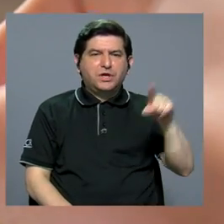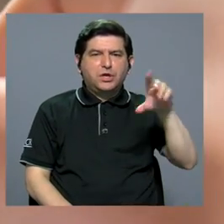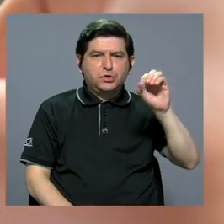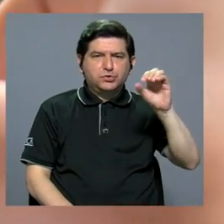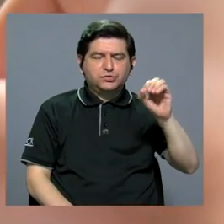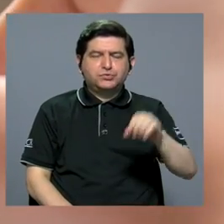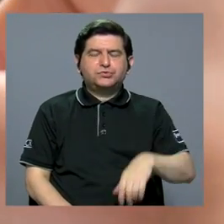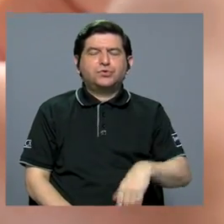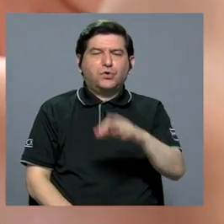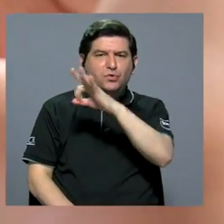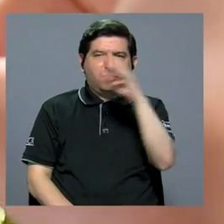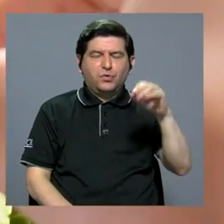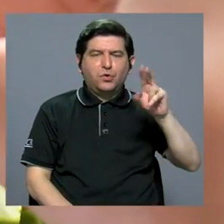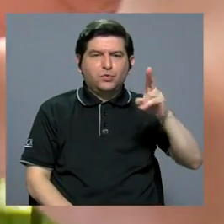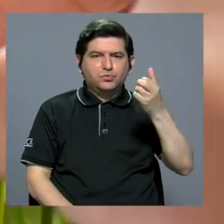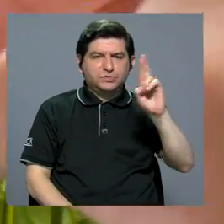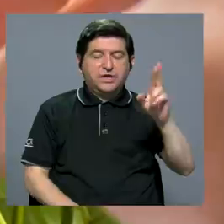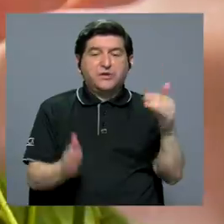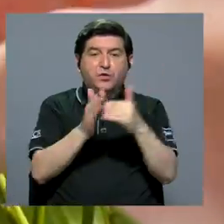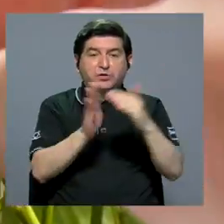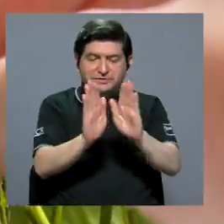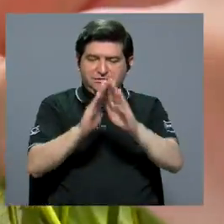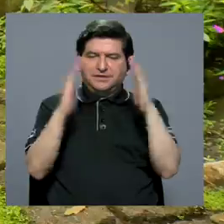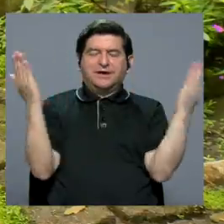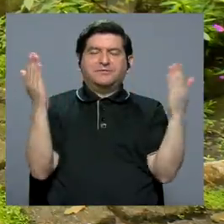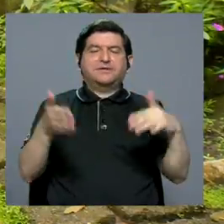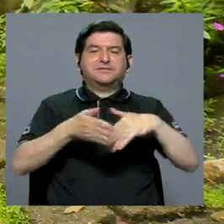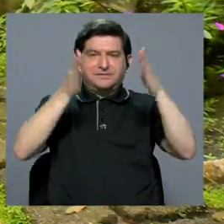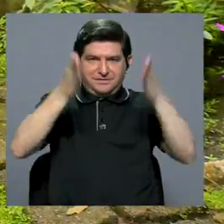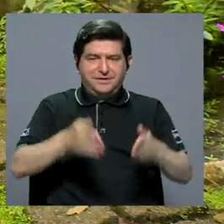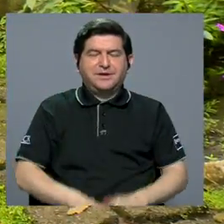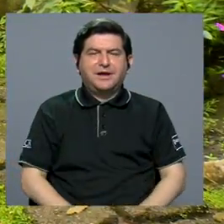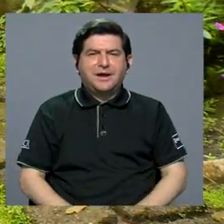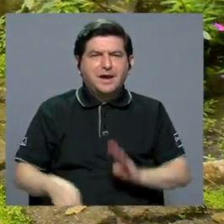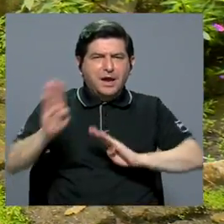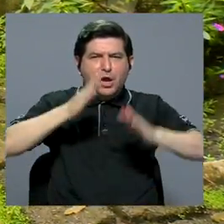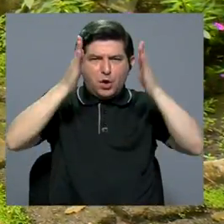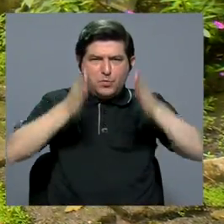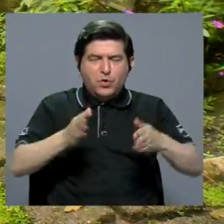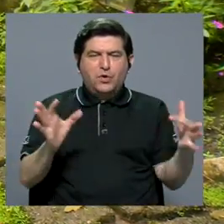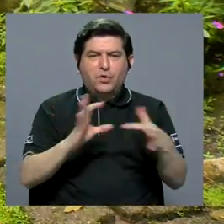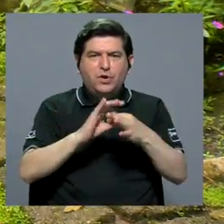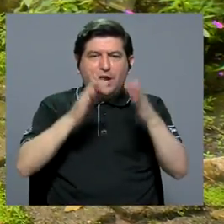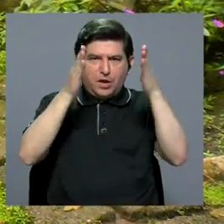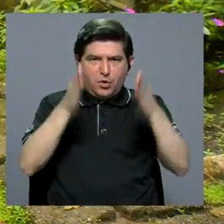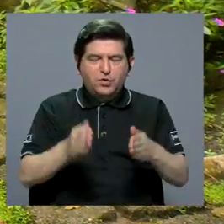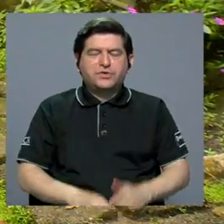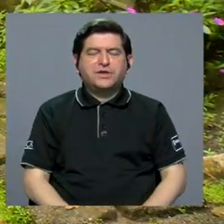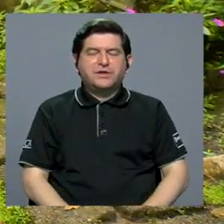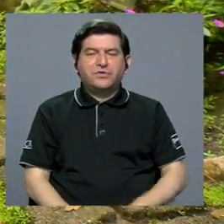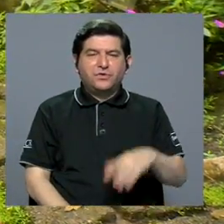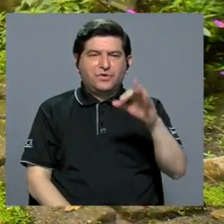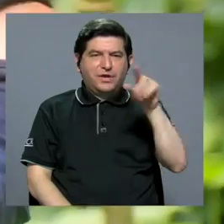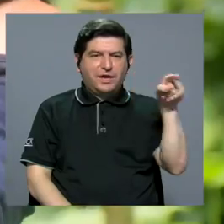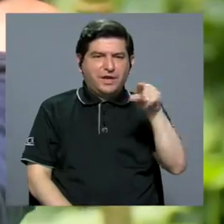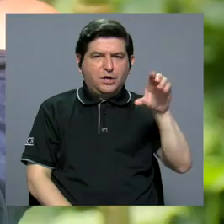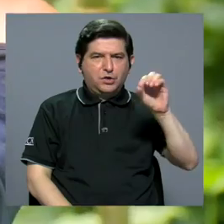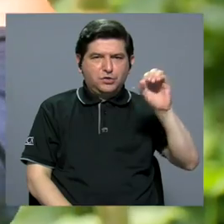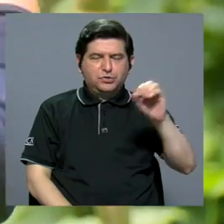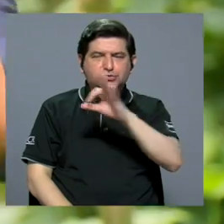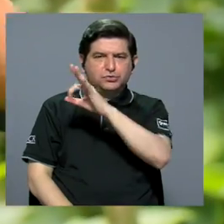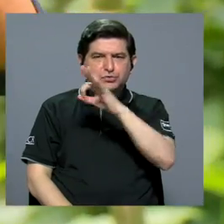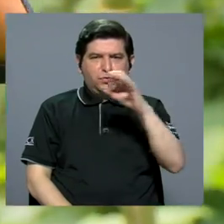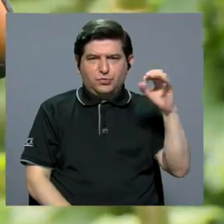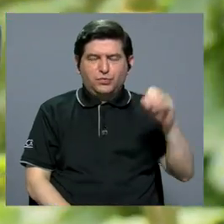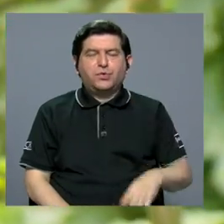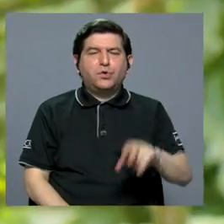vuelven a abrir sus puertas a la población estudiantil. La experimentada bióloga y coordinadora del Mariposario de la UCR, Carmen